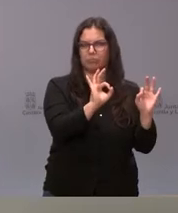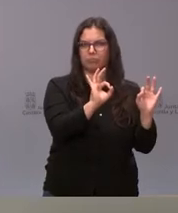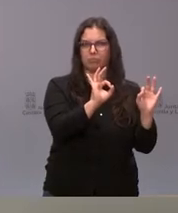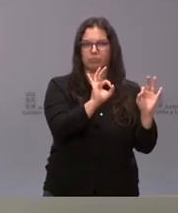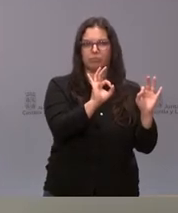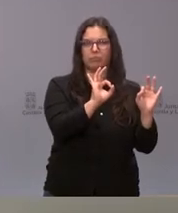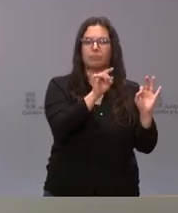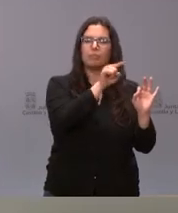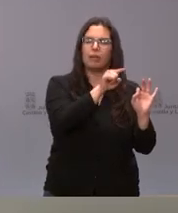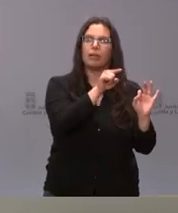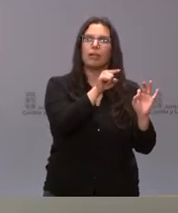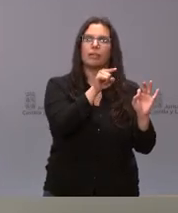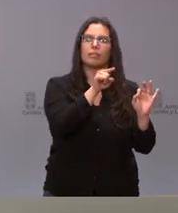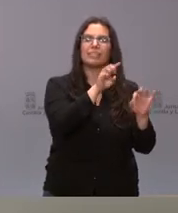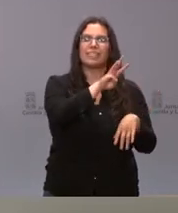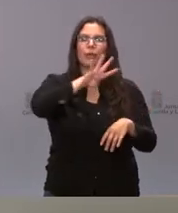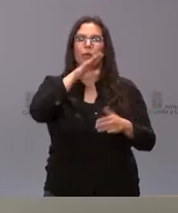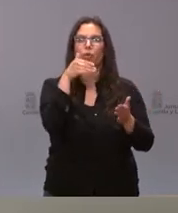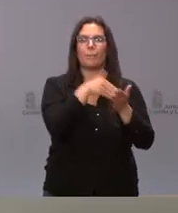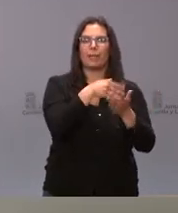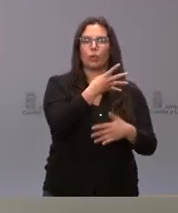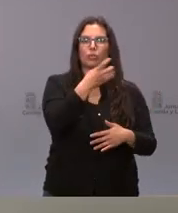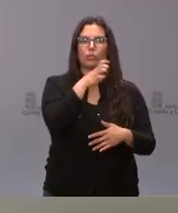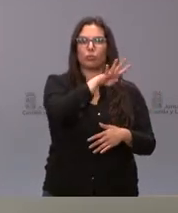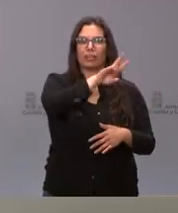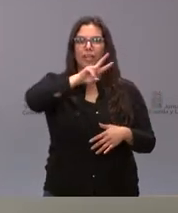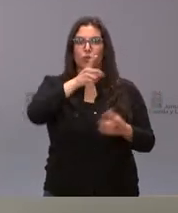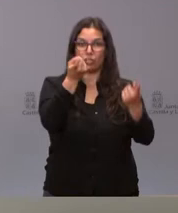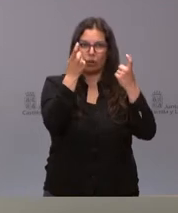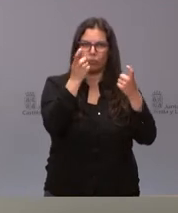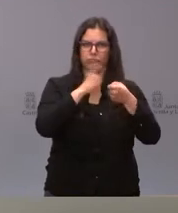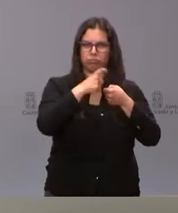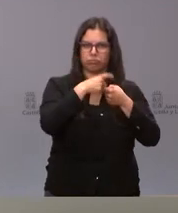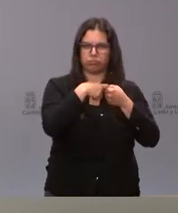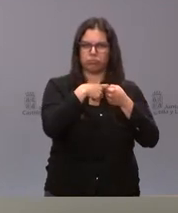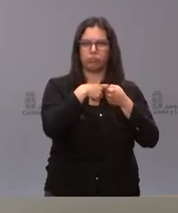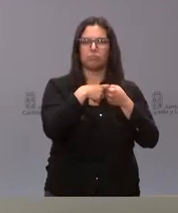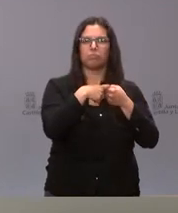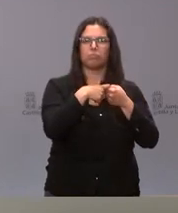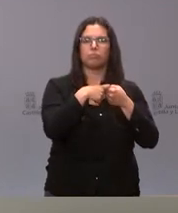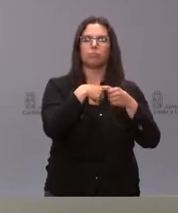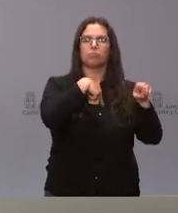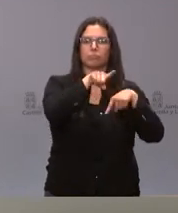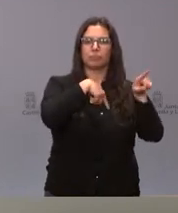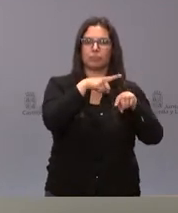de las cuales se benefician 34.442 alumnos y permite 1